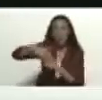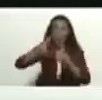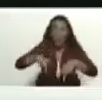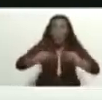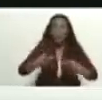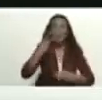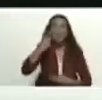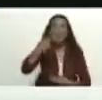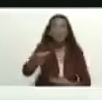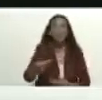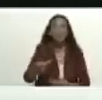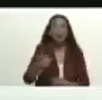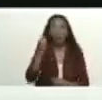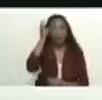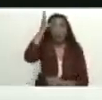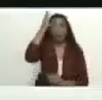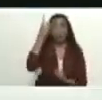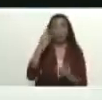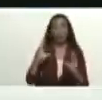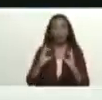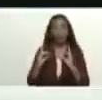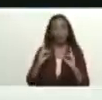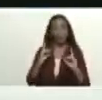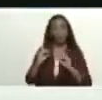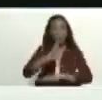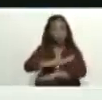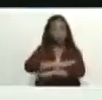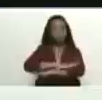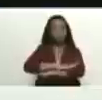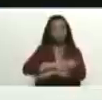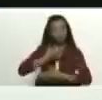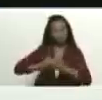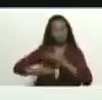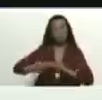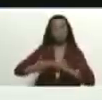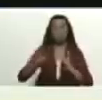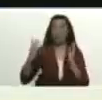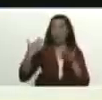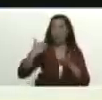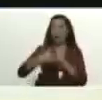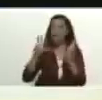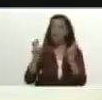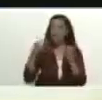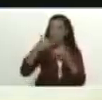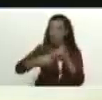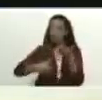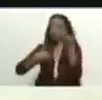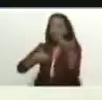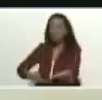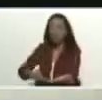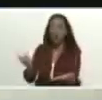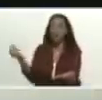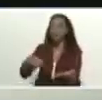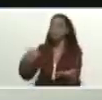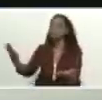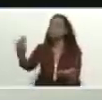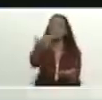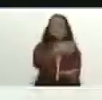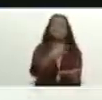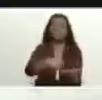política con capacidad diplomática donde pongamos los temas centrales de Suramérica otra vez